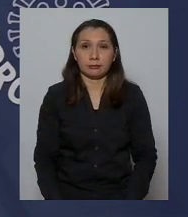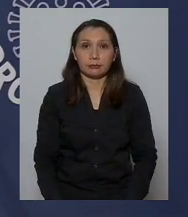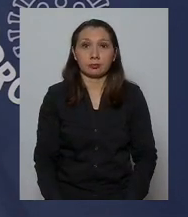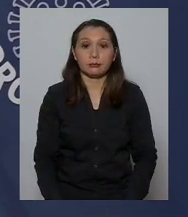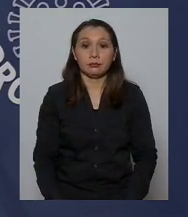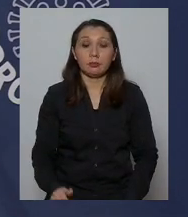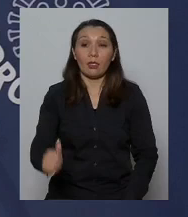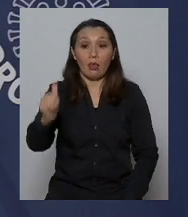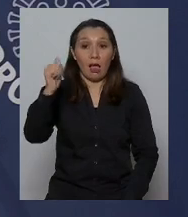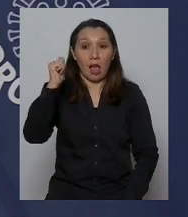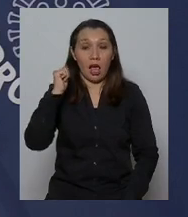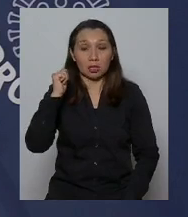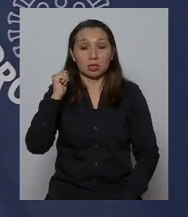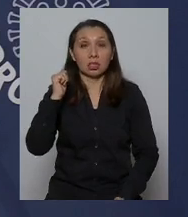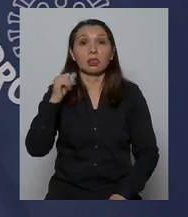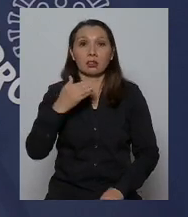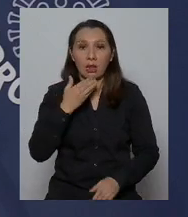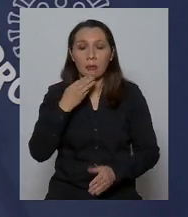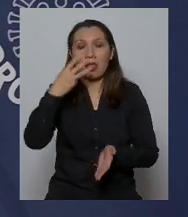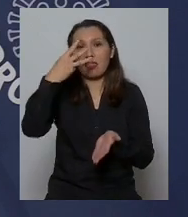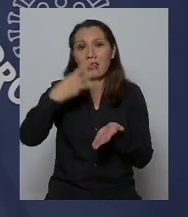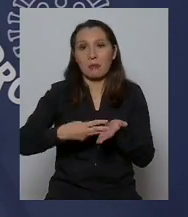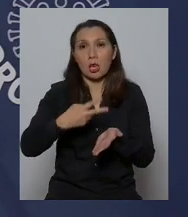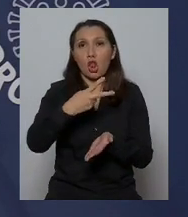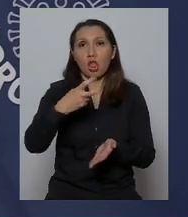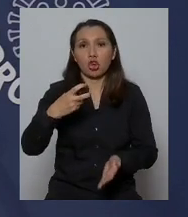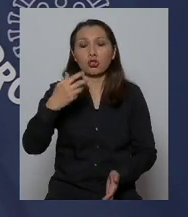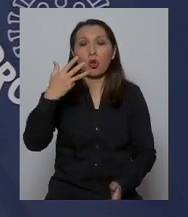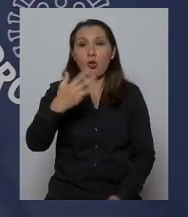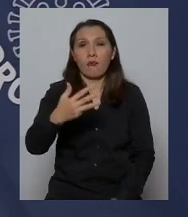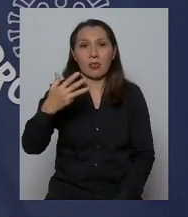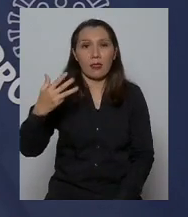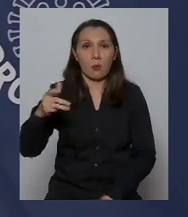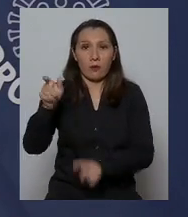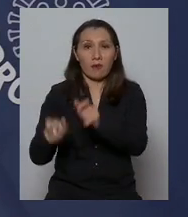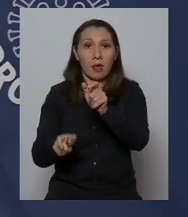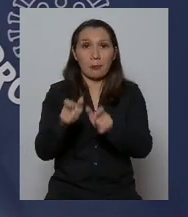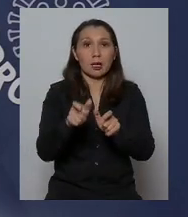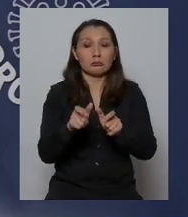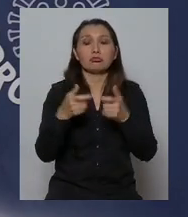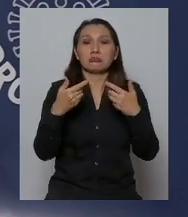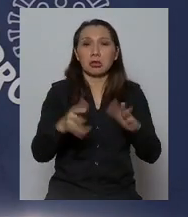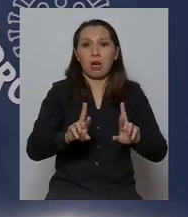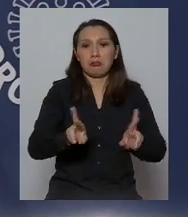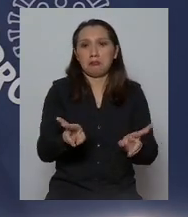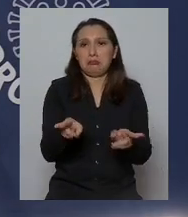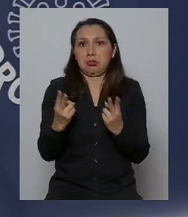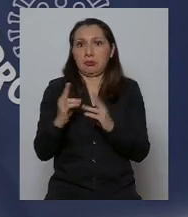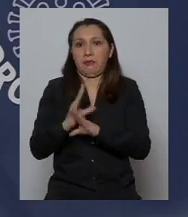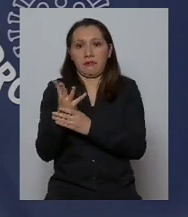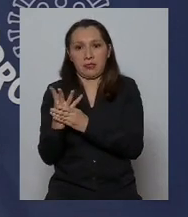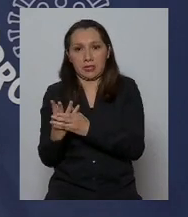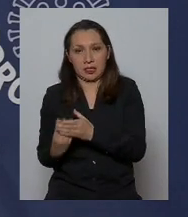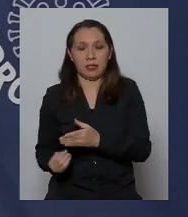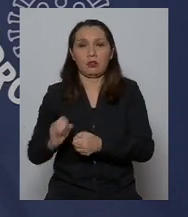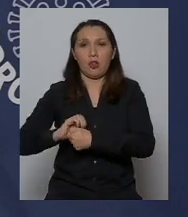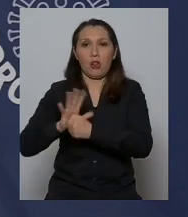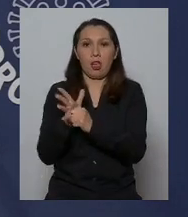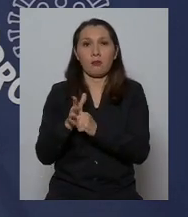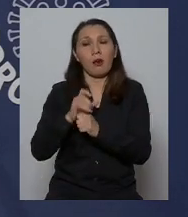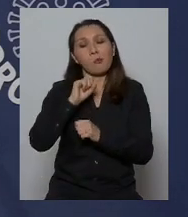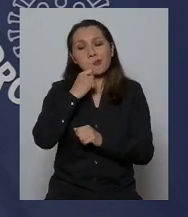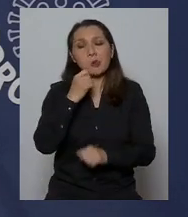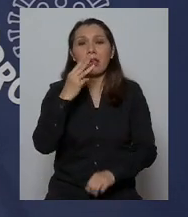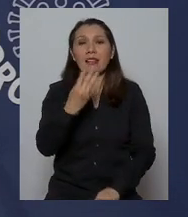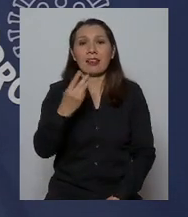Al día de ayer tenemos 3.299 personas que ya se han recuperado, esto es equivalente a